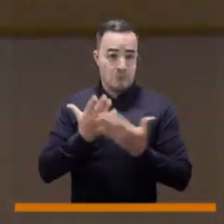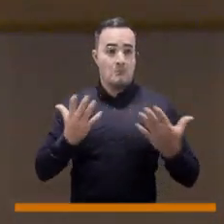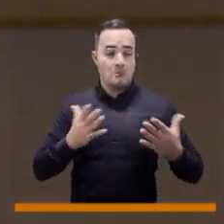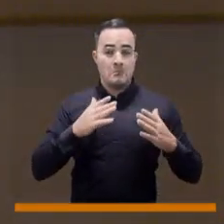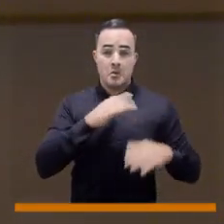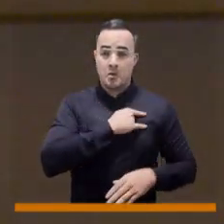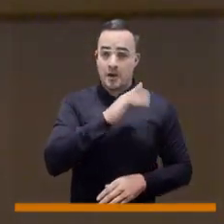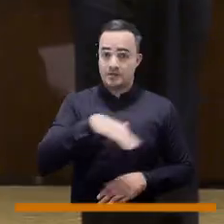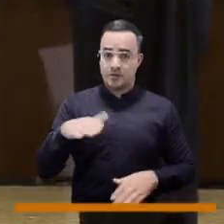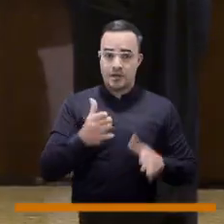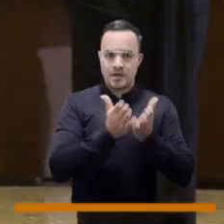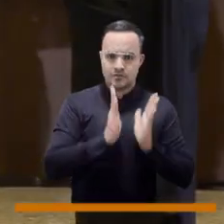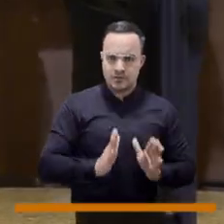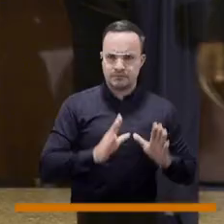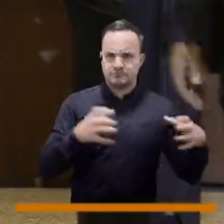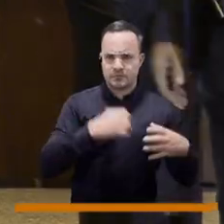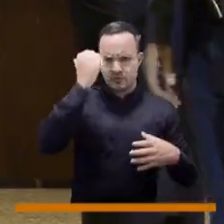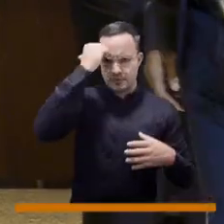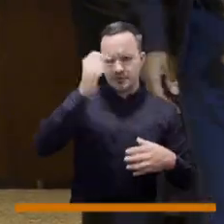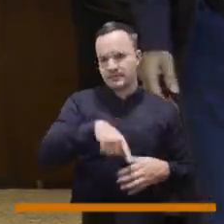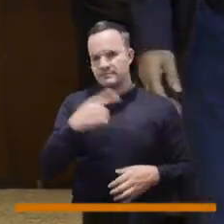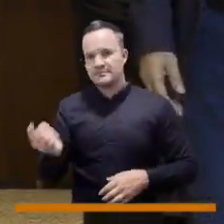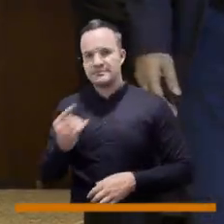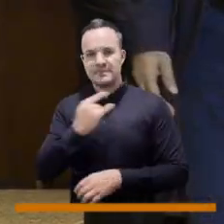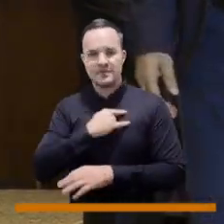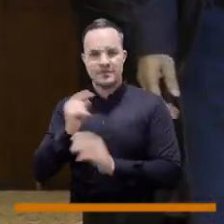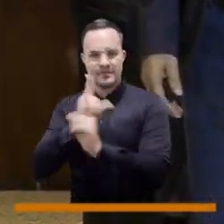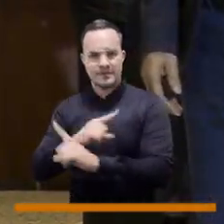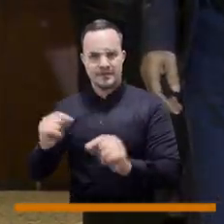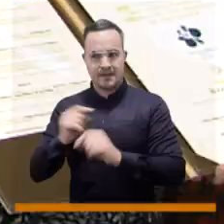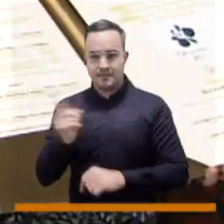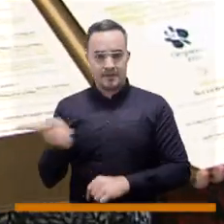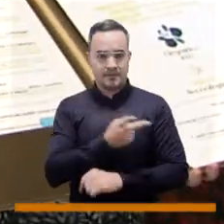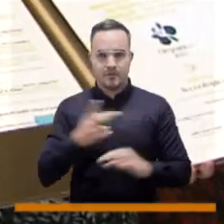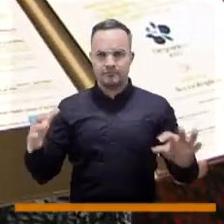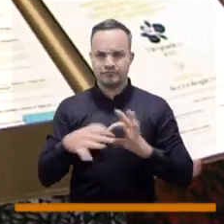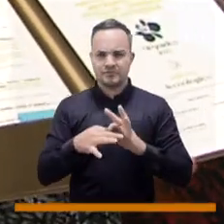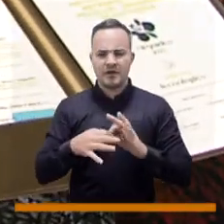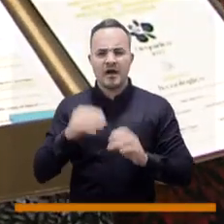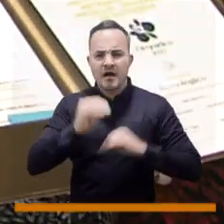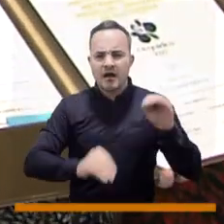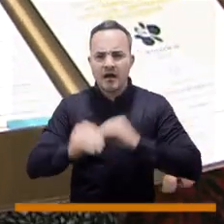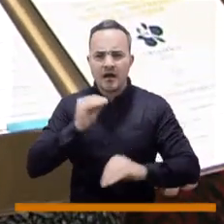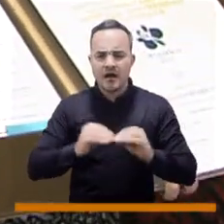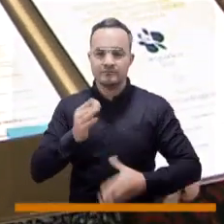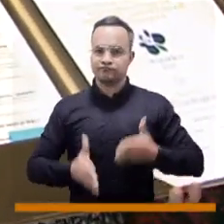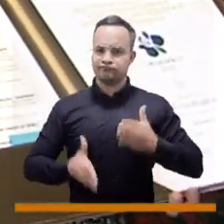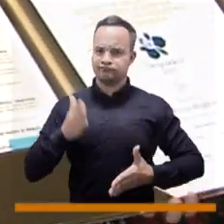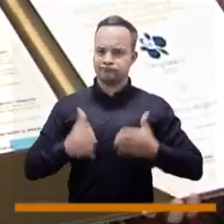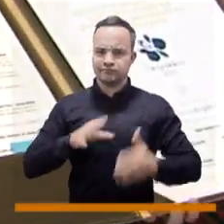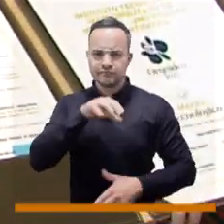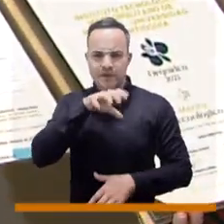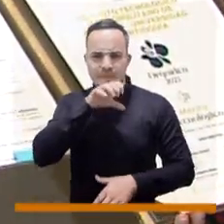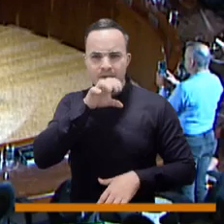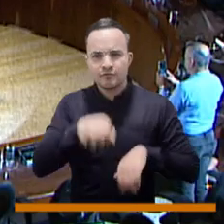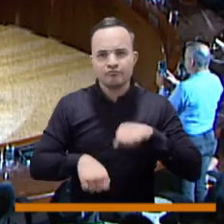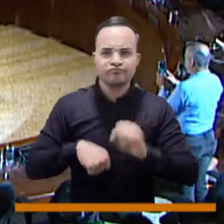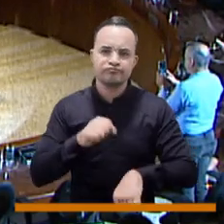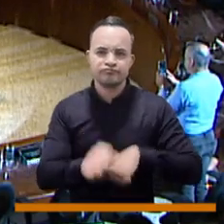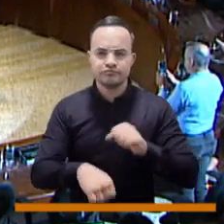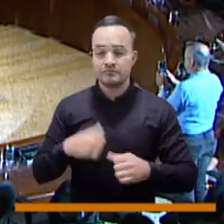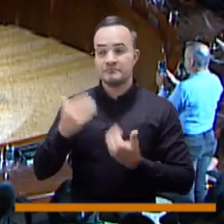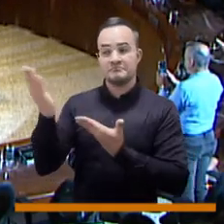Universidad de Antioquia y el Instituto Tecnológico Metropolitano de Medellín, el robot Canino, recibe la distinción